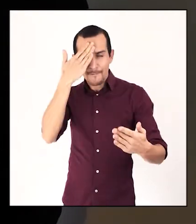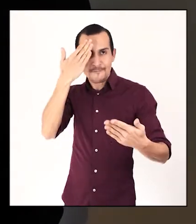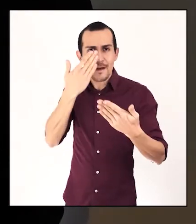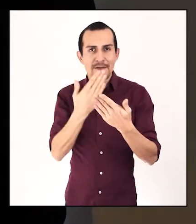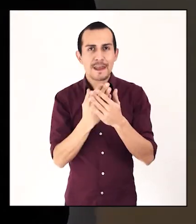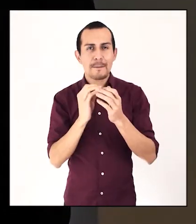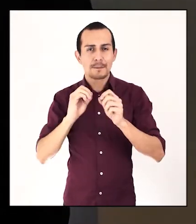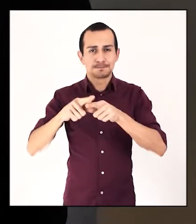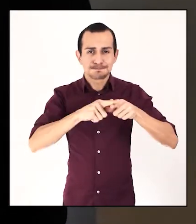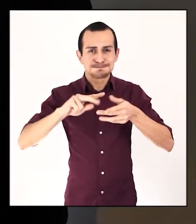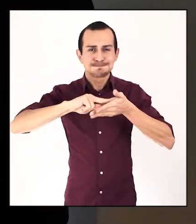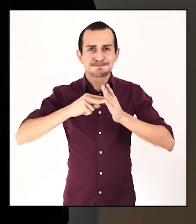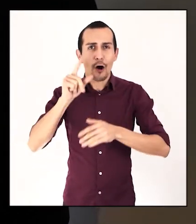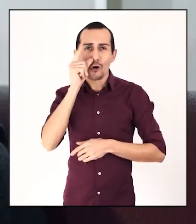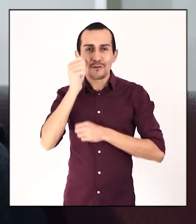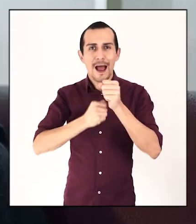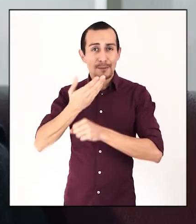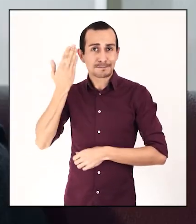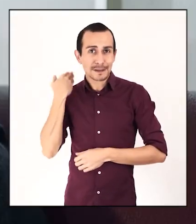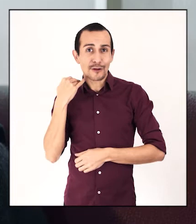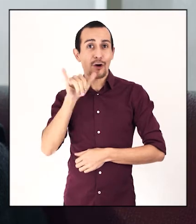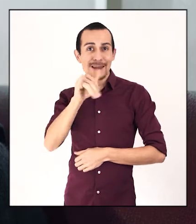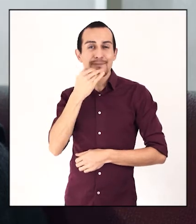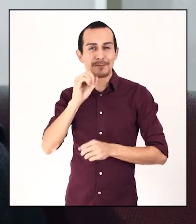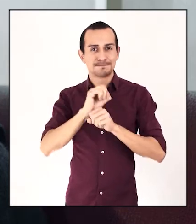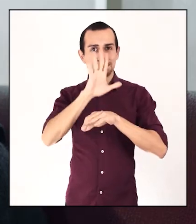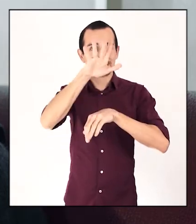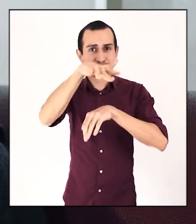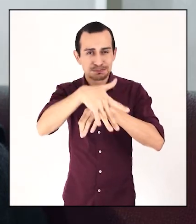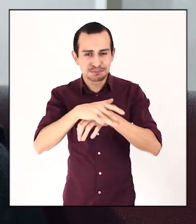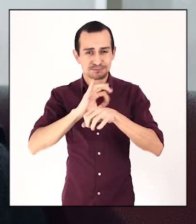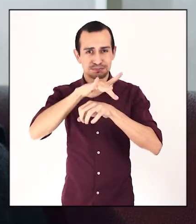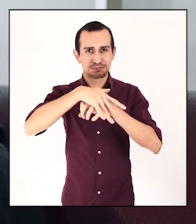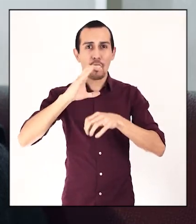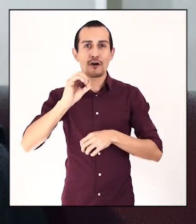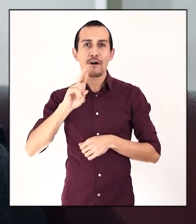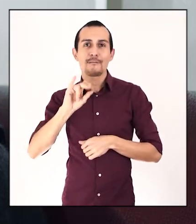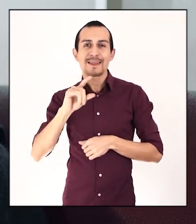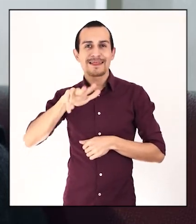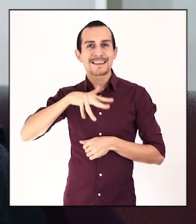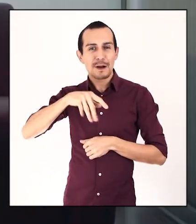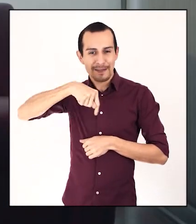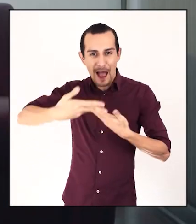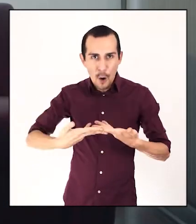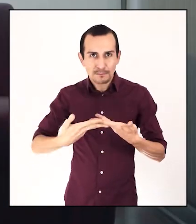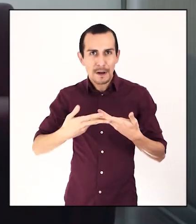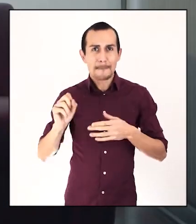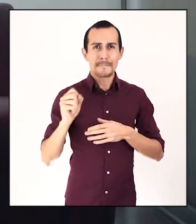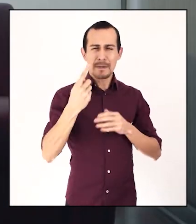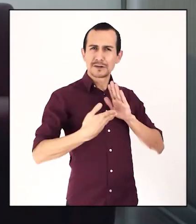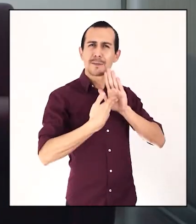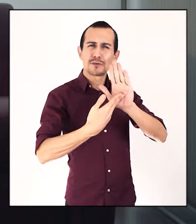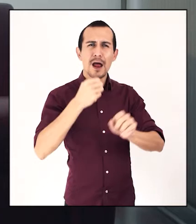enfrentar un estallido social en octubre pasado y una pandemia como la del COVID-19 ahora. Tuvo una